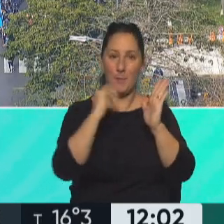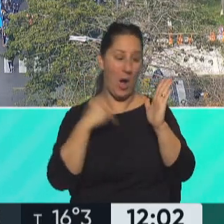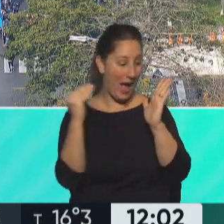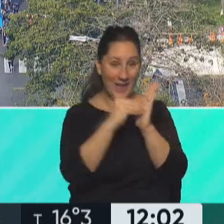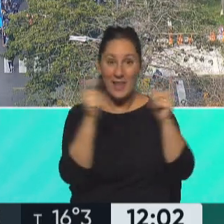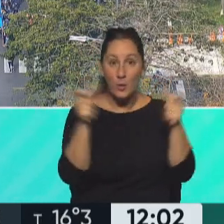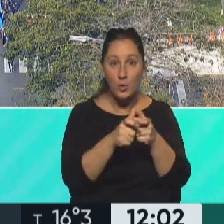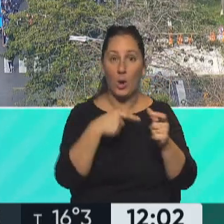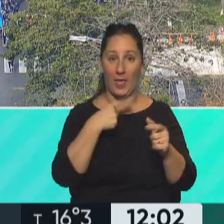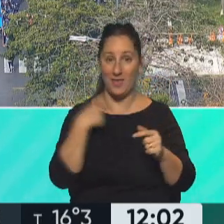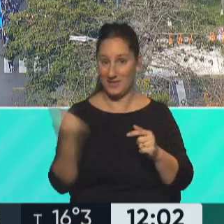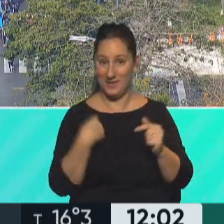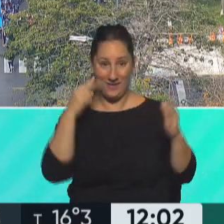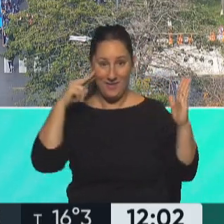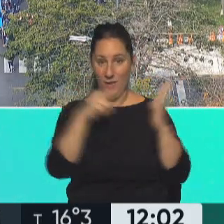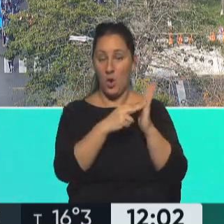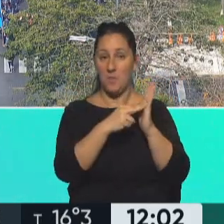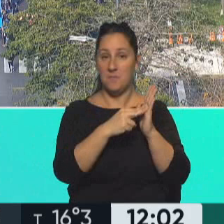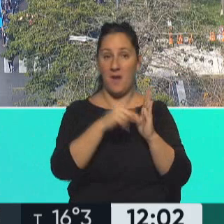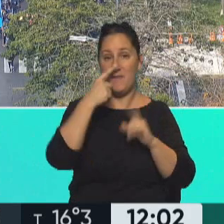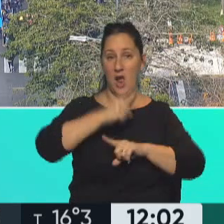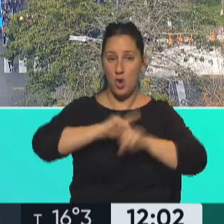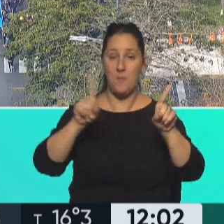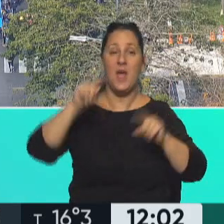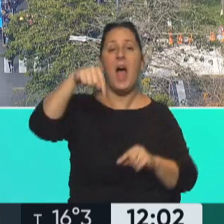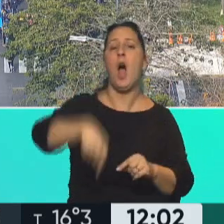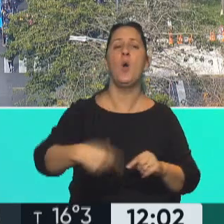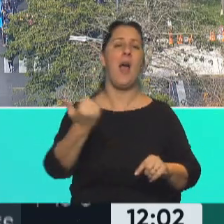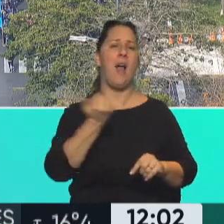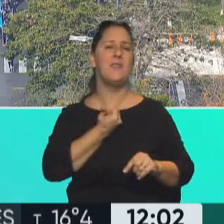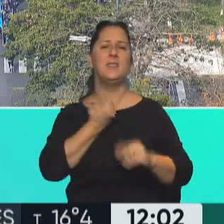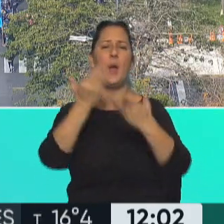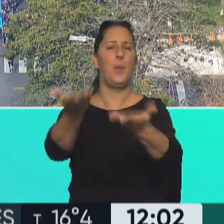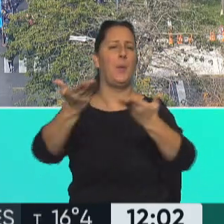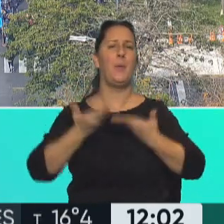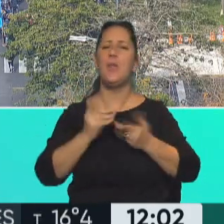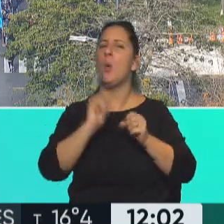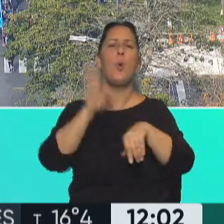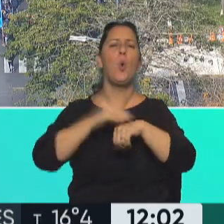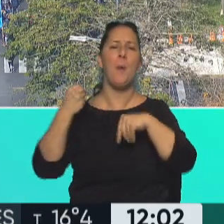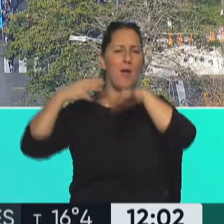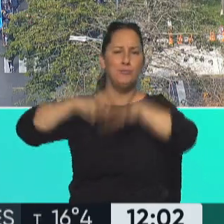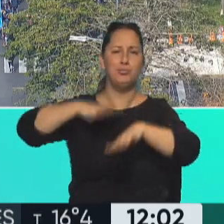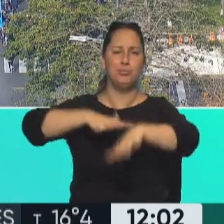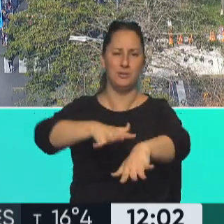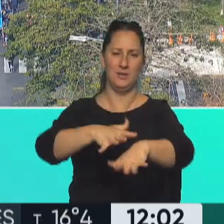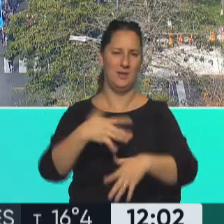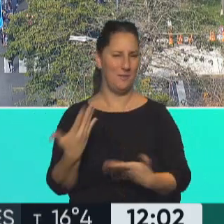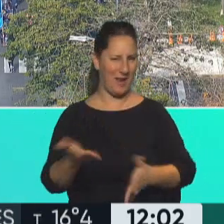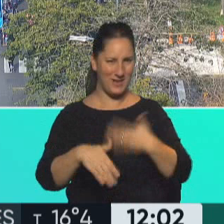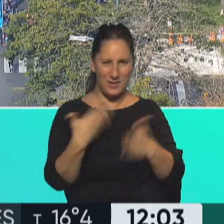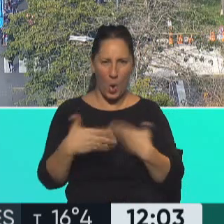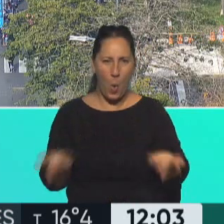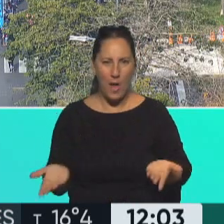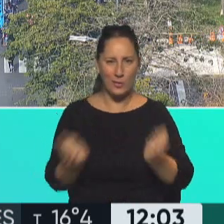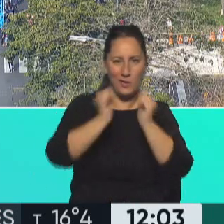es porque la vio que tenía la posibilidad de hacerla. No la hizo y ahora nos dicen que no nos va a recibir porque no nos movilizamos. Parece medio el juego de un gato y el ratón que